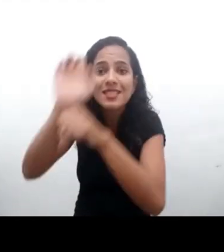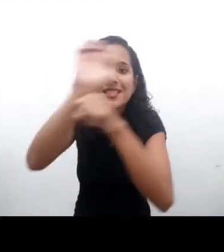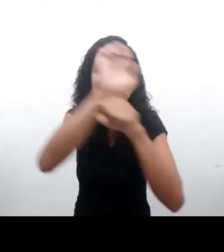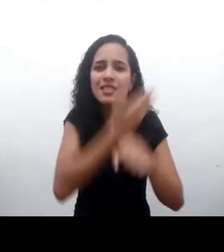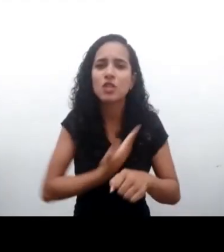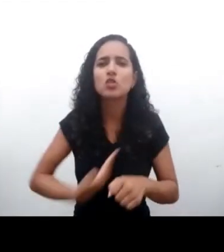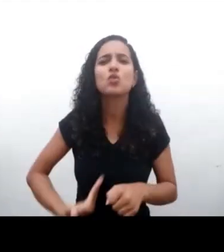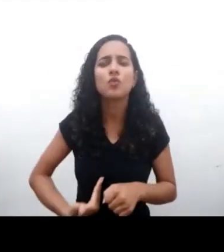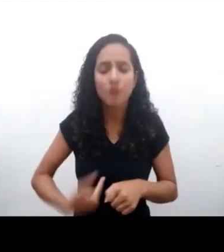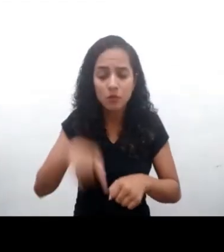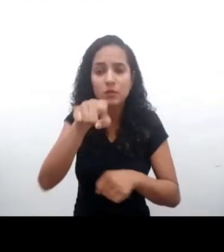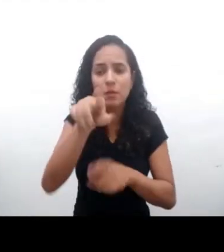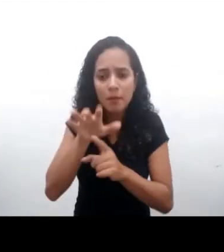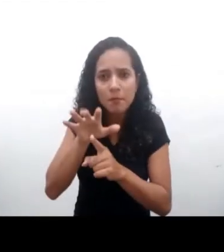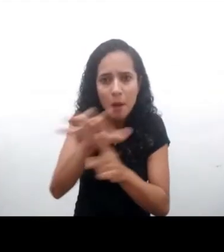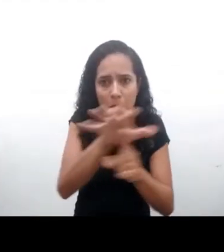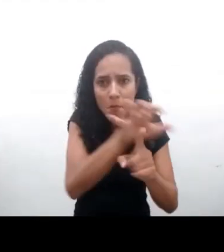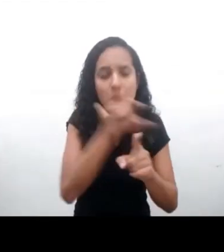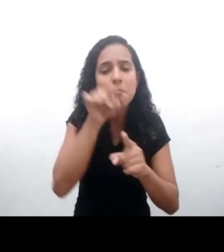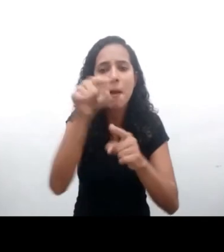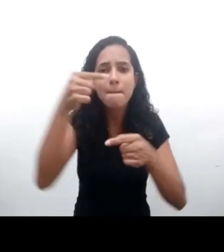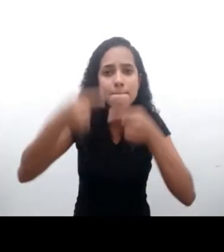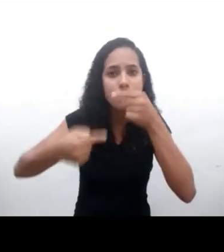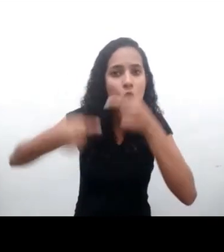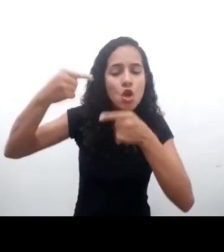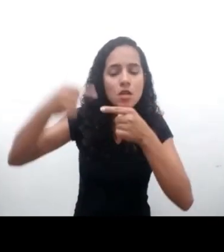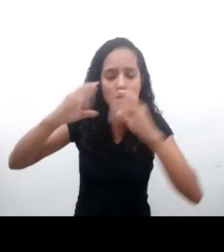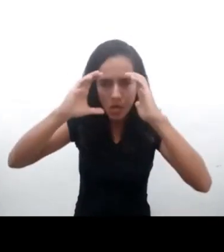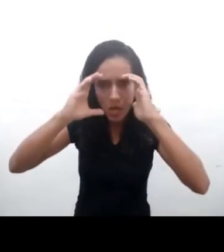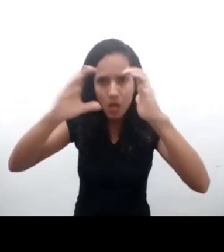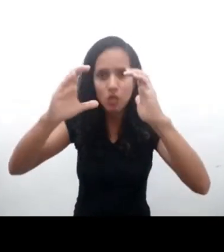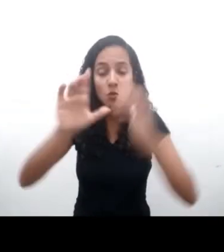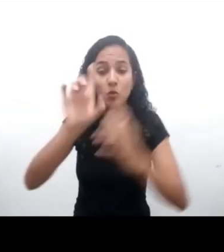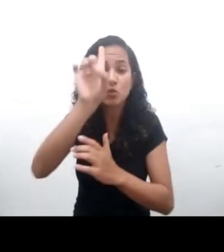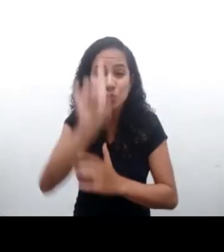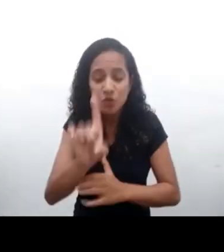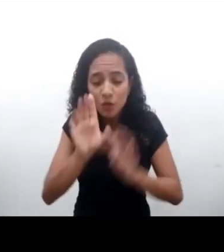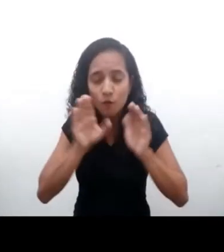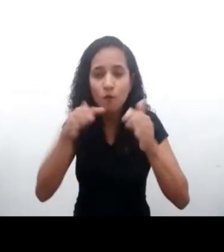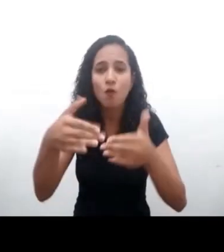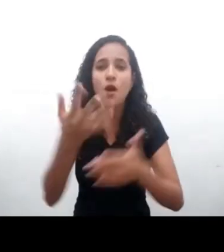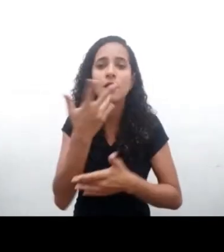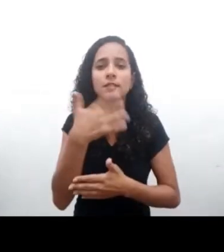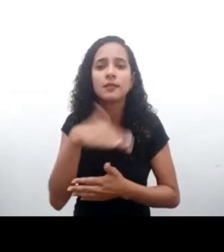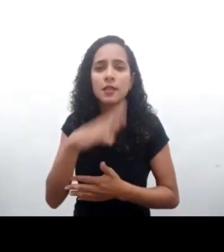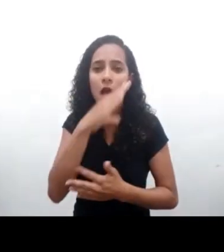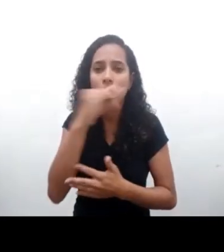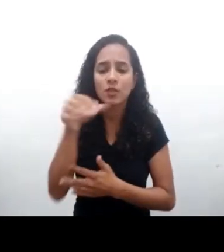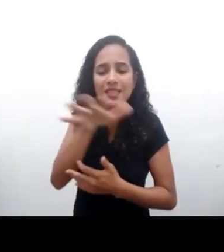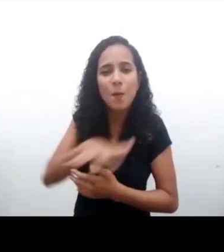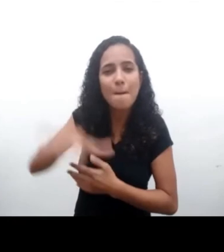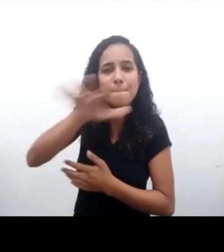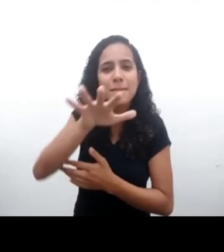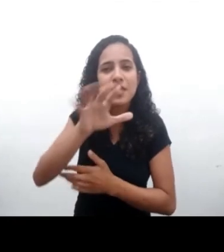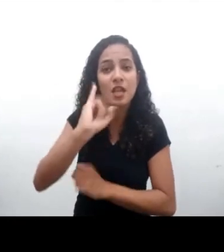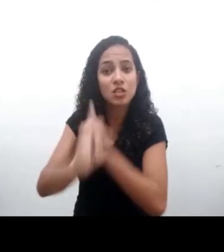respetuosas y promotoras de los derechos de los niños en el entorno digital. Termino haciéndoles